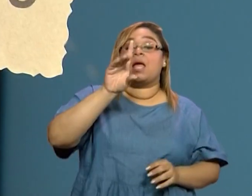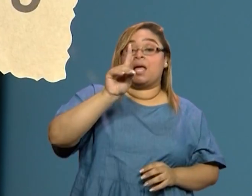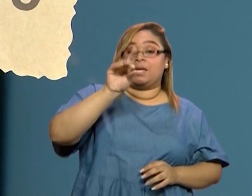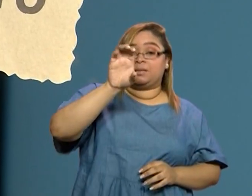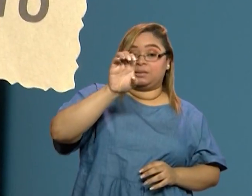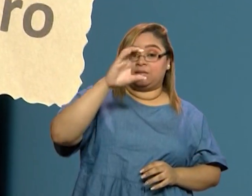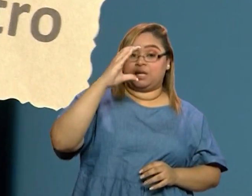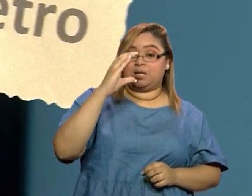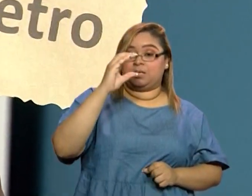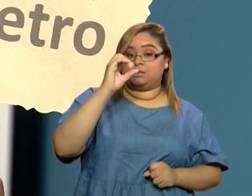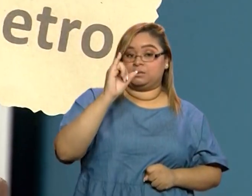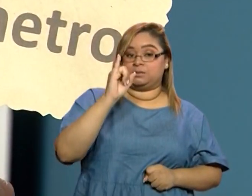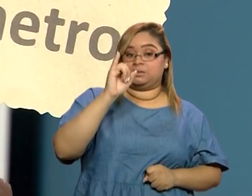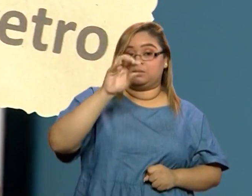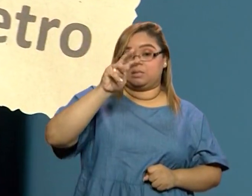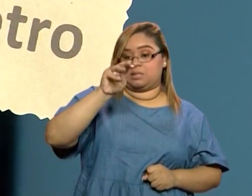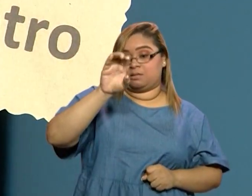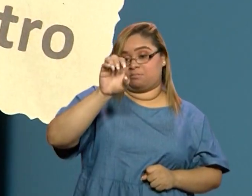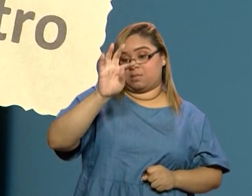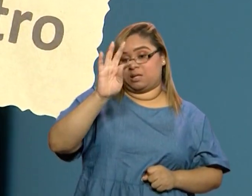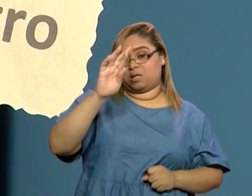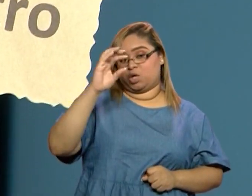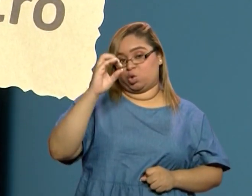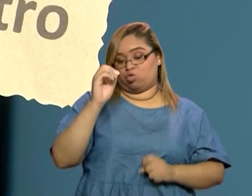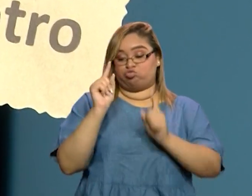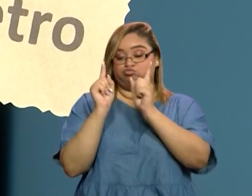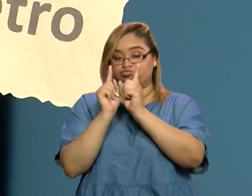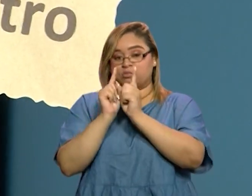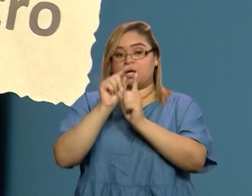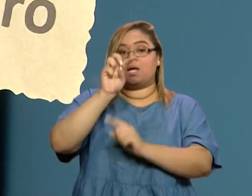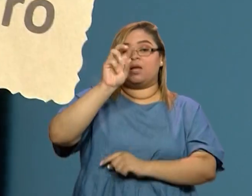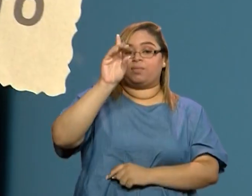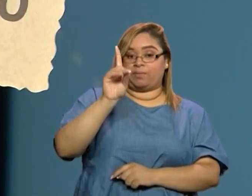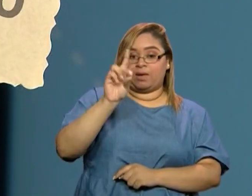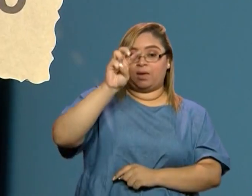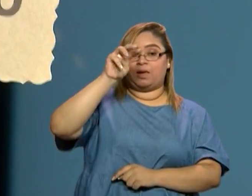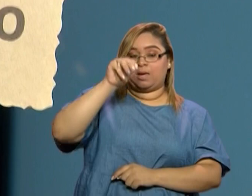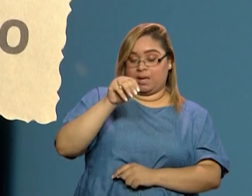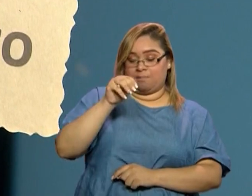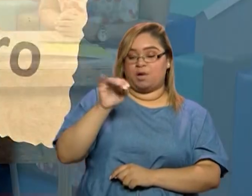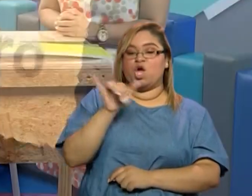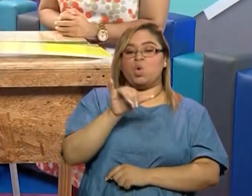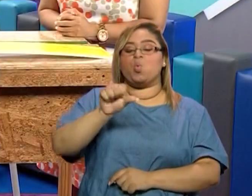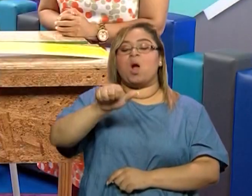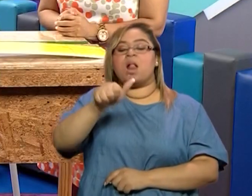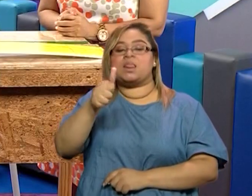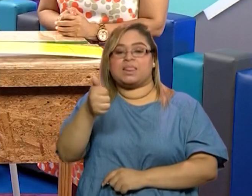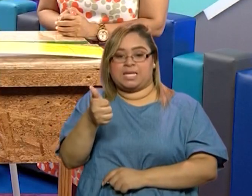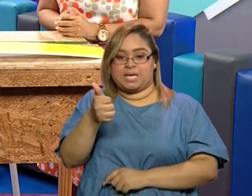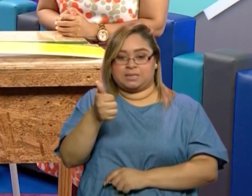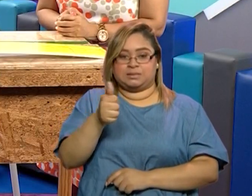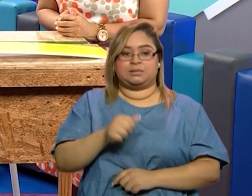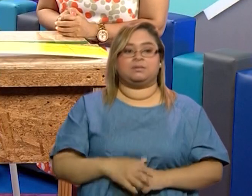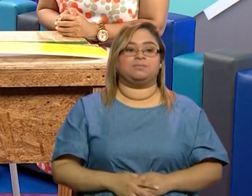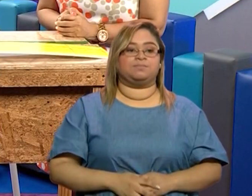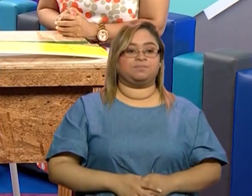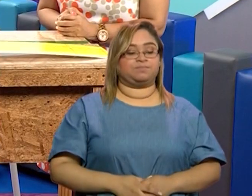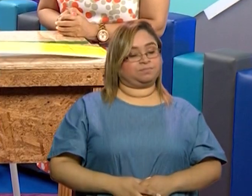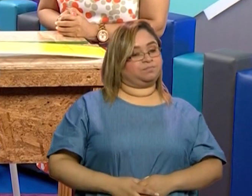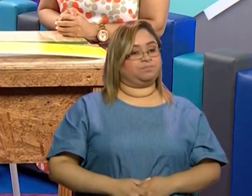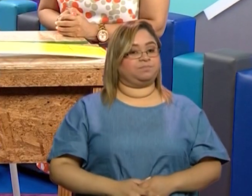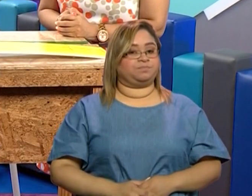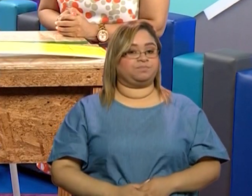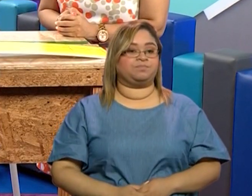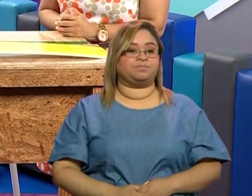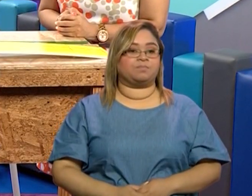letras de M. Porque un metro tiene 10 decímetros. Un metro